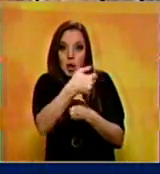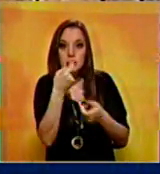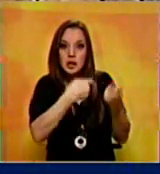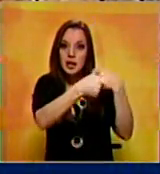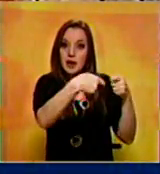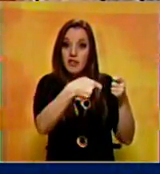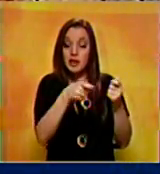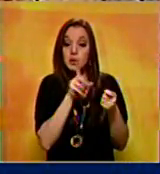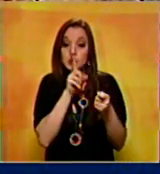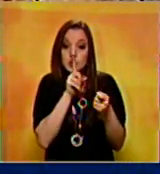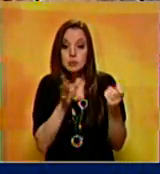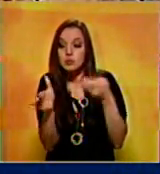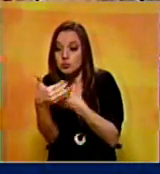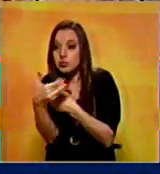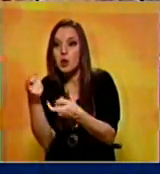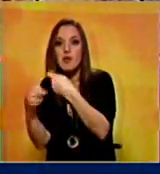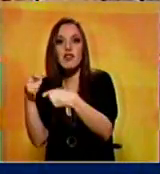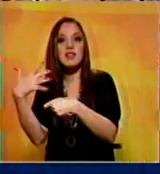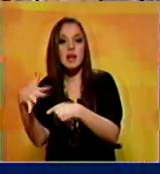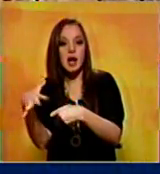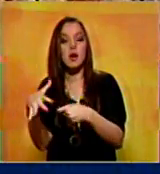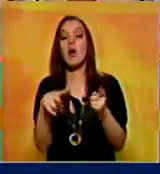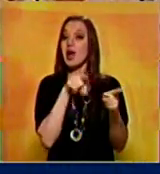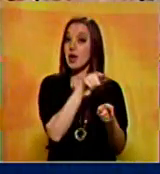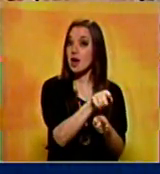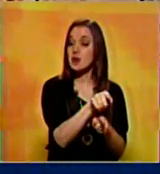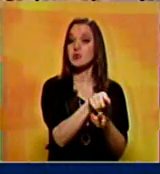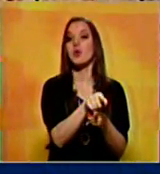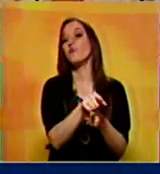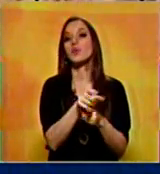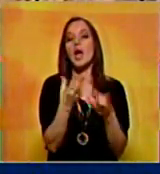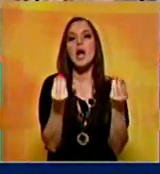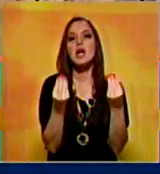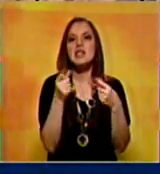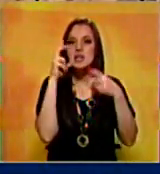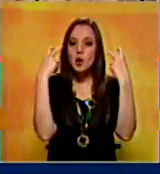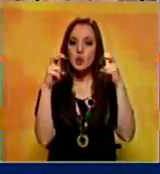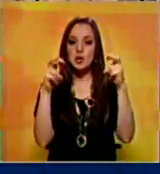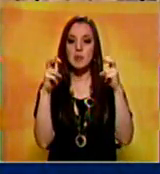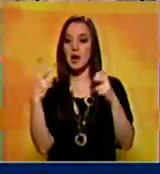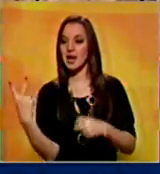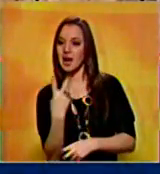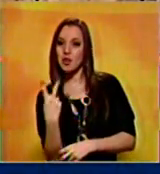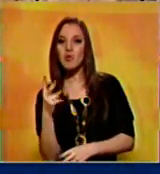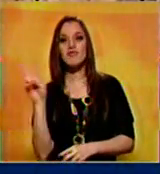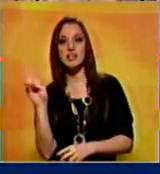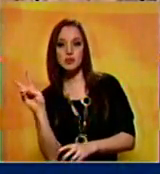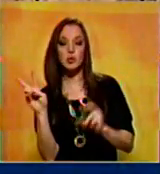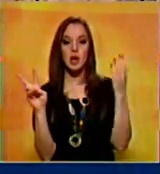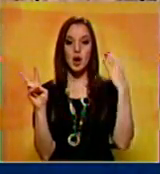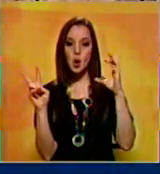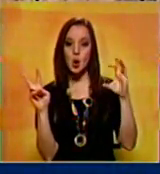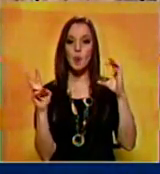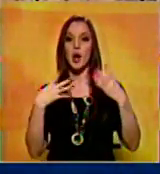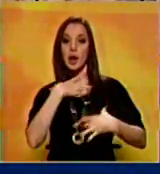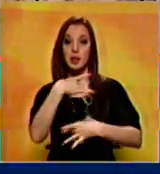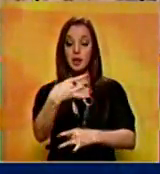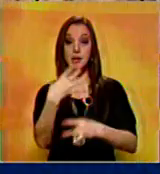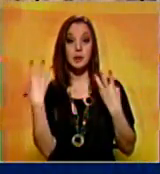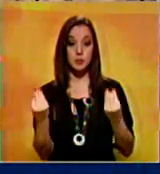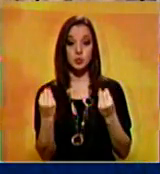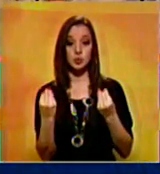los dos países nos interesa muchísimo hay algunas iniciativas que se van a presentar ahora en las comisiones